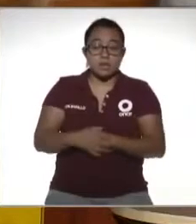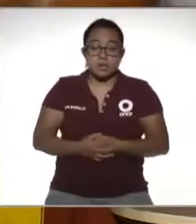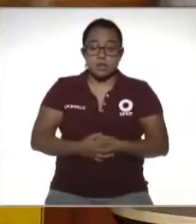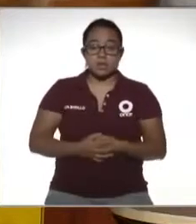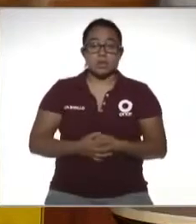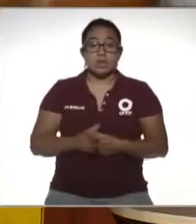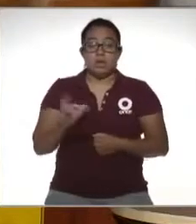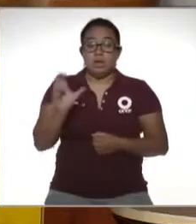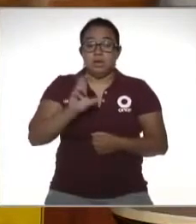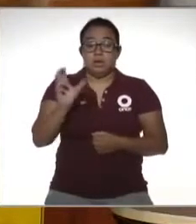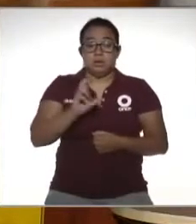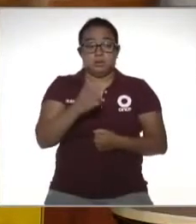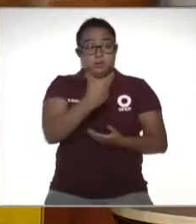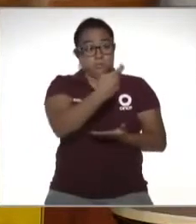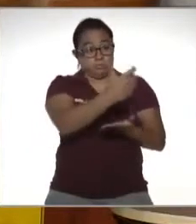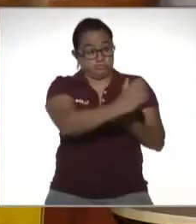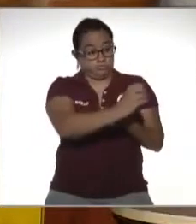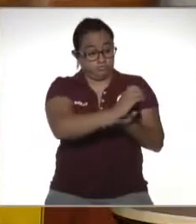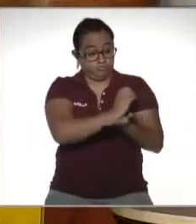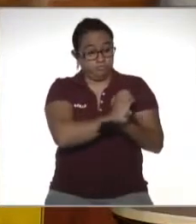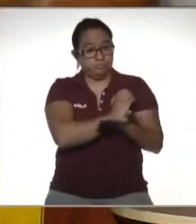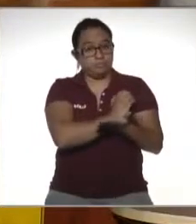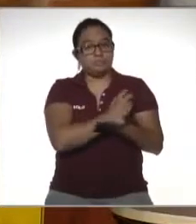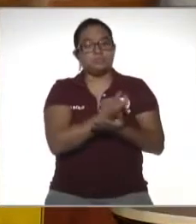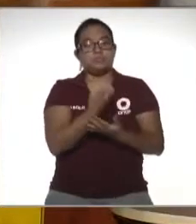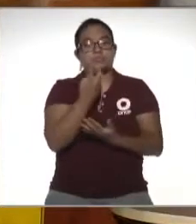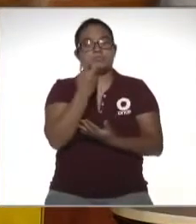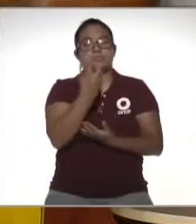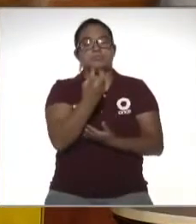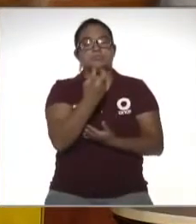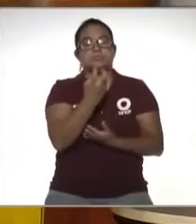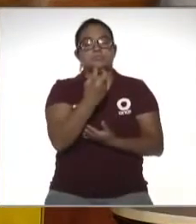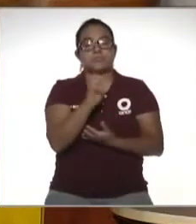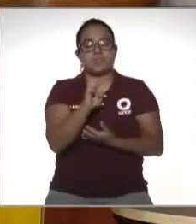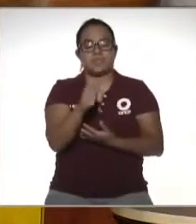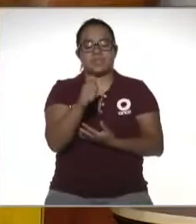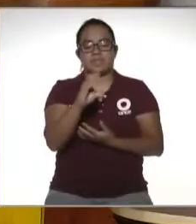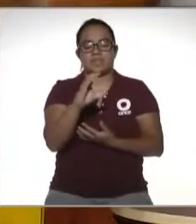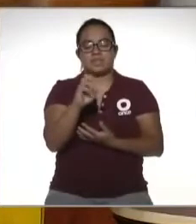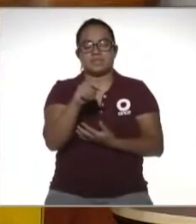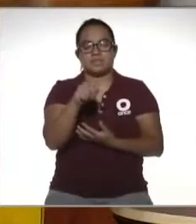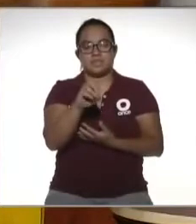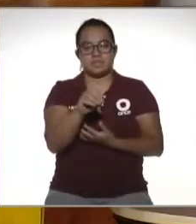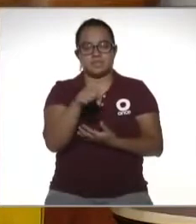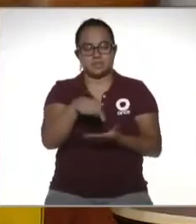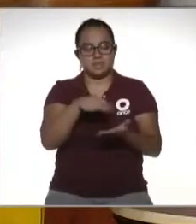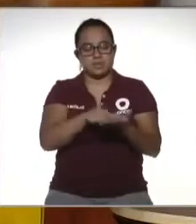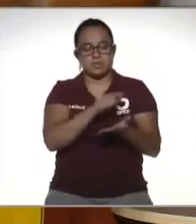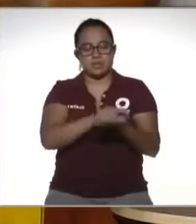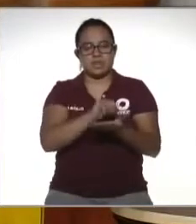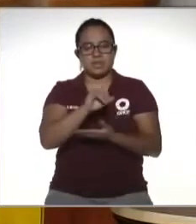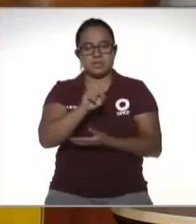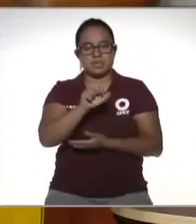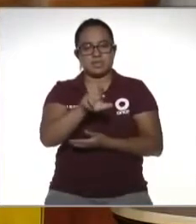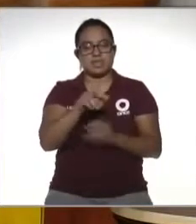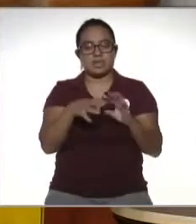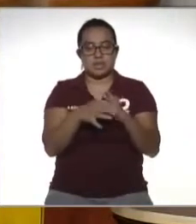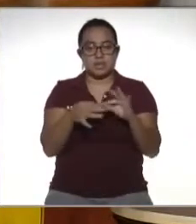hora de que reciba esos ingresos es un ingreso exento como marca la propia ley del impuesto de la renta